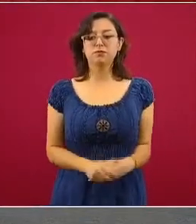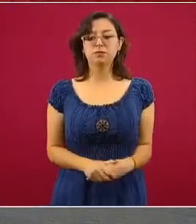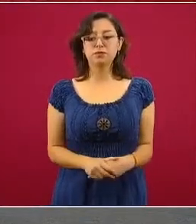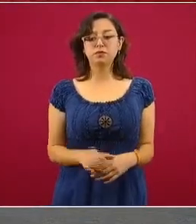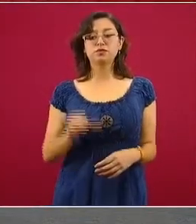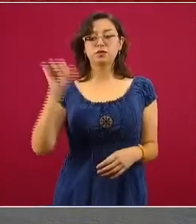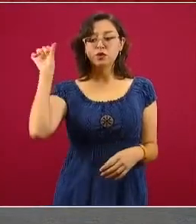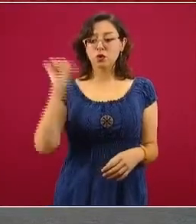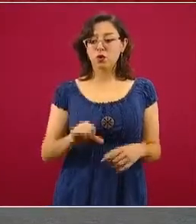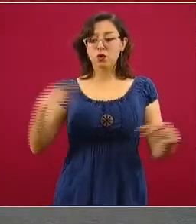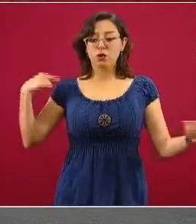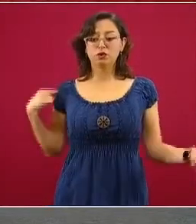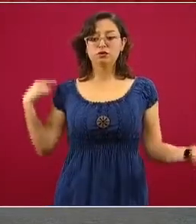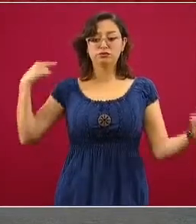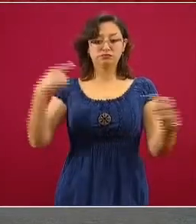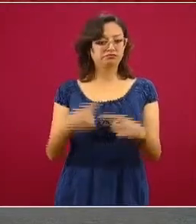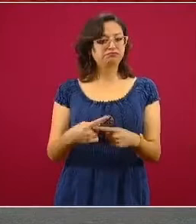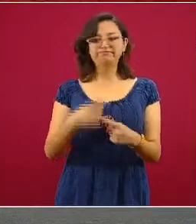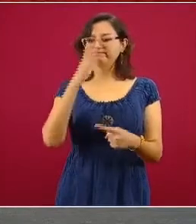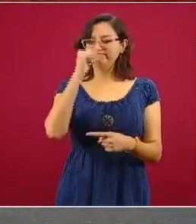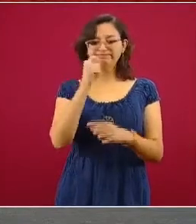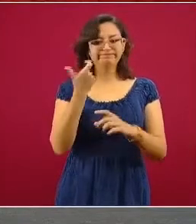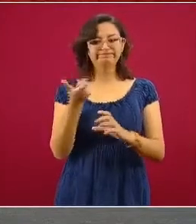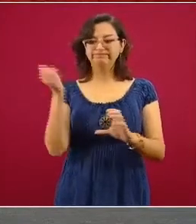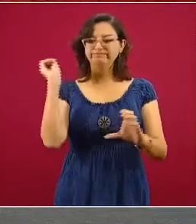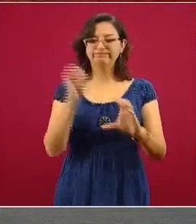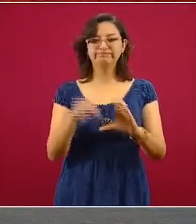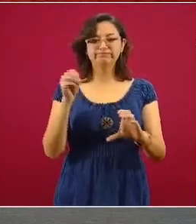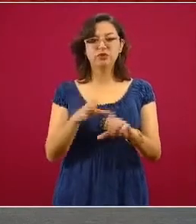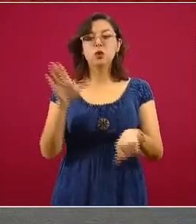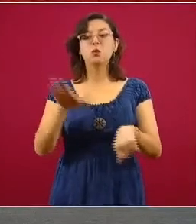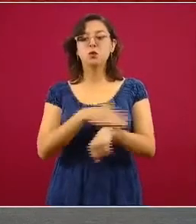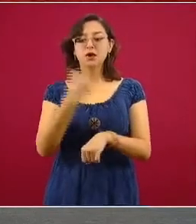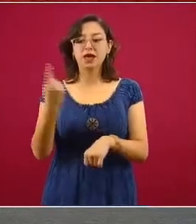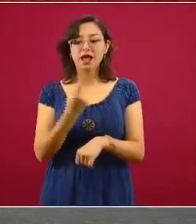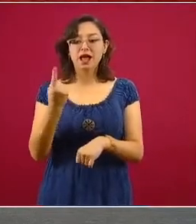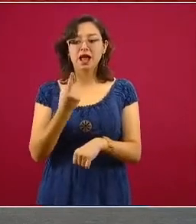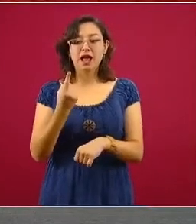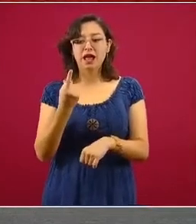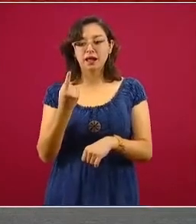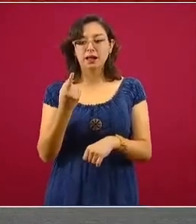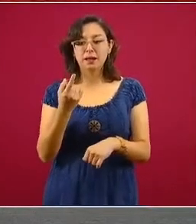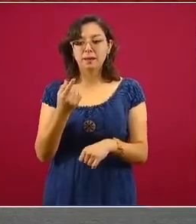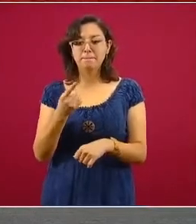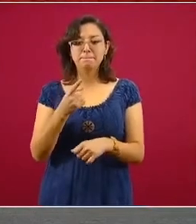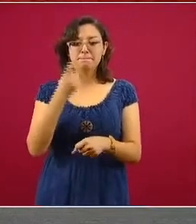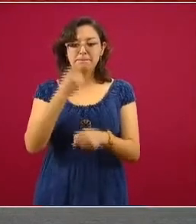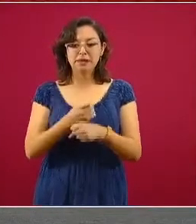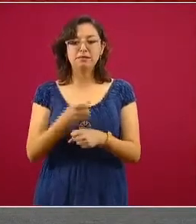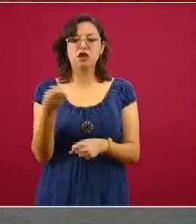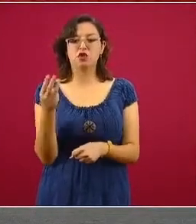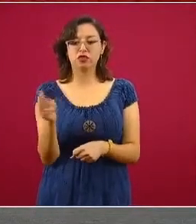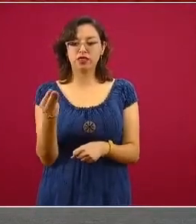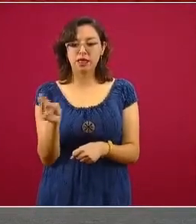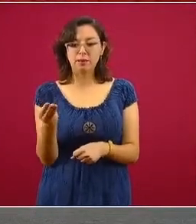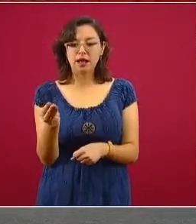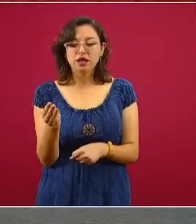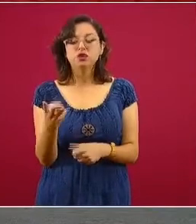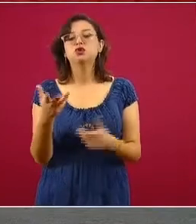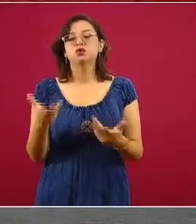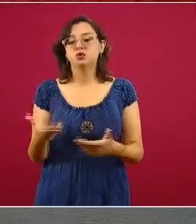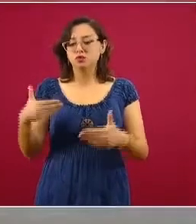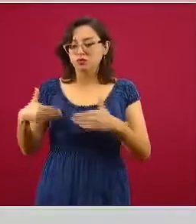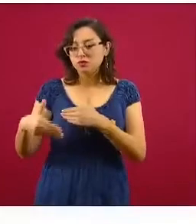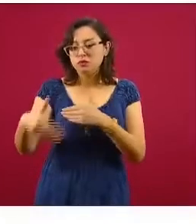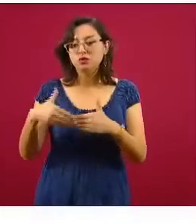como lo hemos comentado, el día de hoy no tenemos depósitos, porque es primero de mayo, estamos en un momento todavía en la